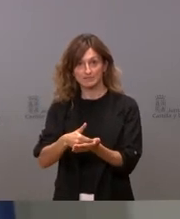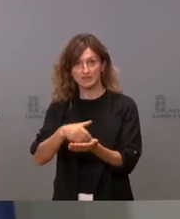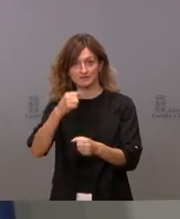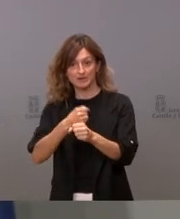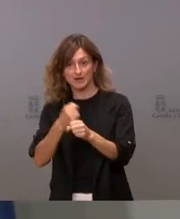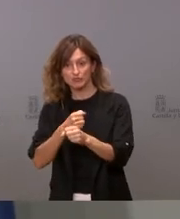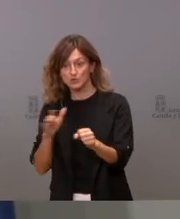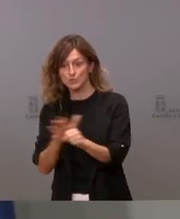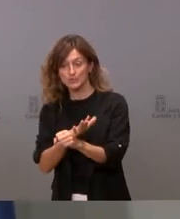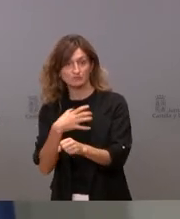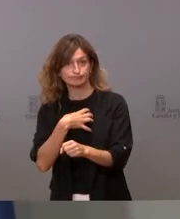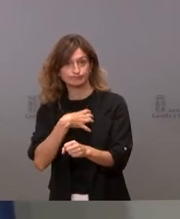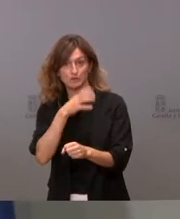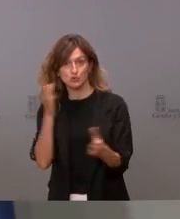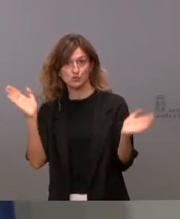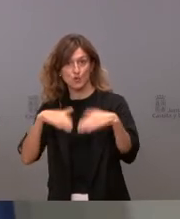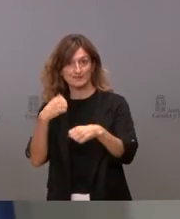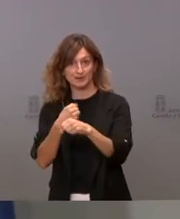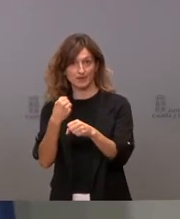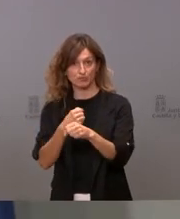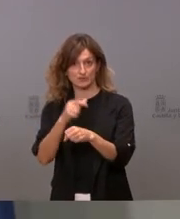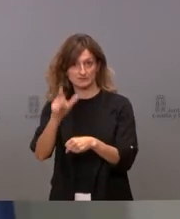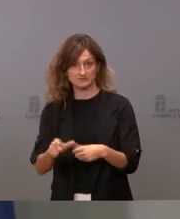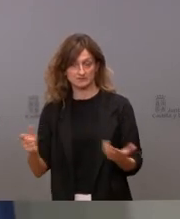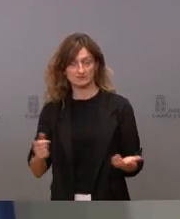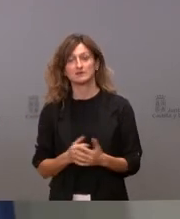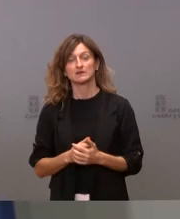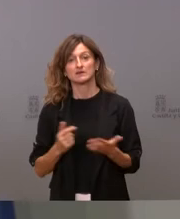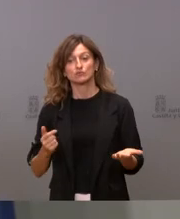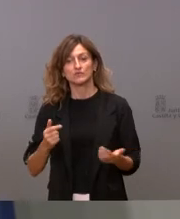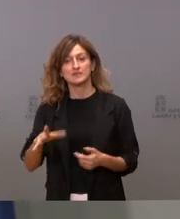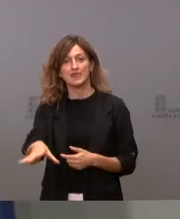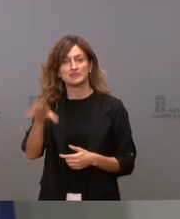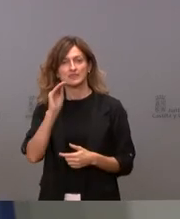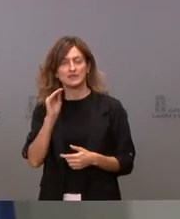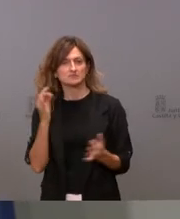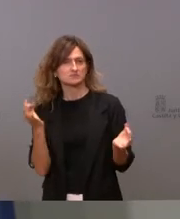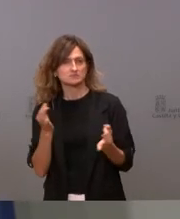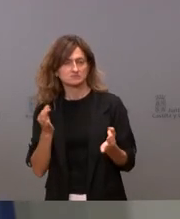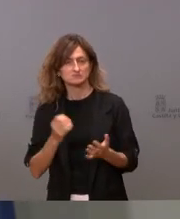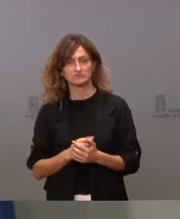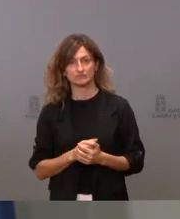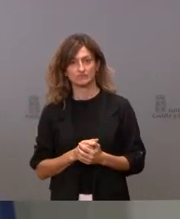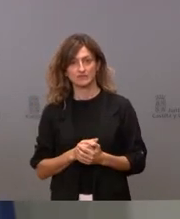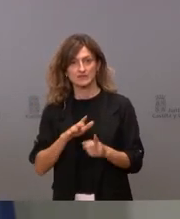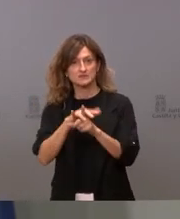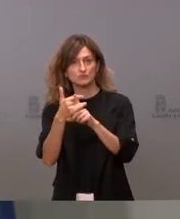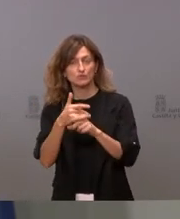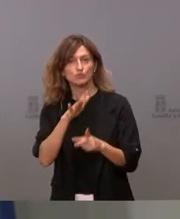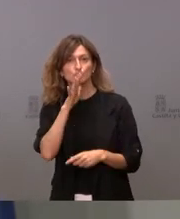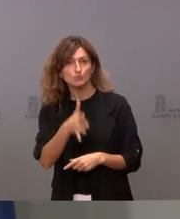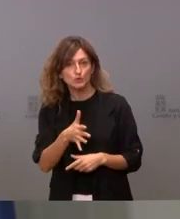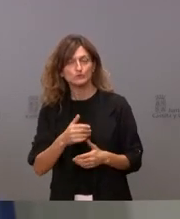no pueden cubrir su demanda. Tenemos que entender qué es lo que está ocurriendo, por qué esto está sucediendo,